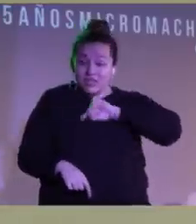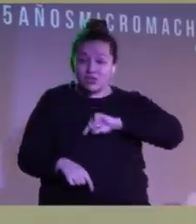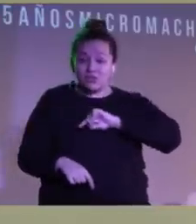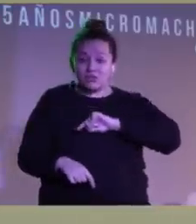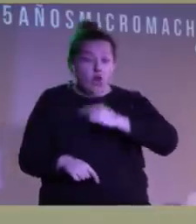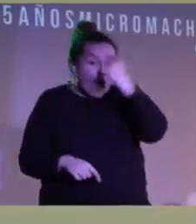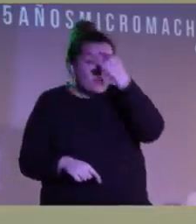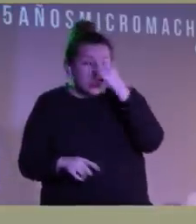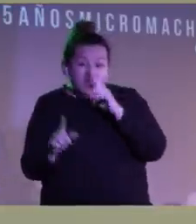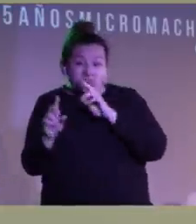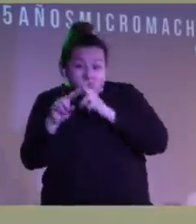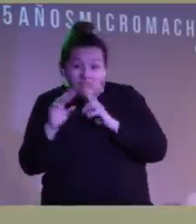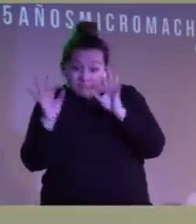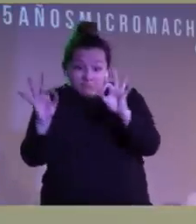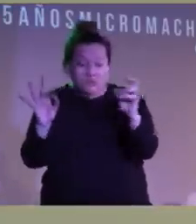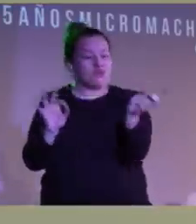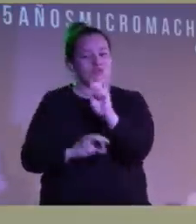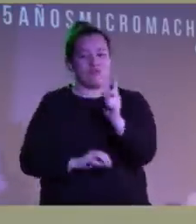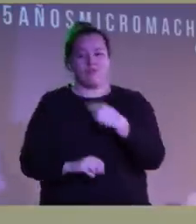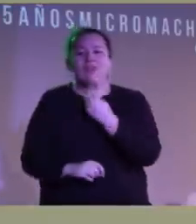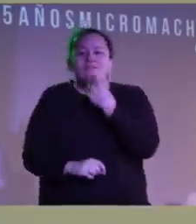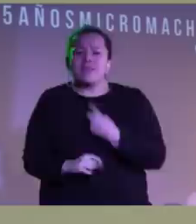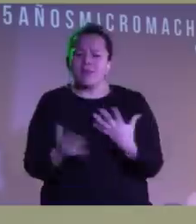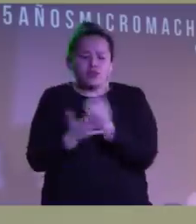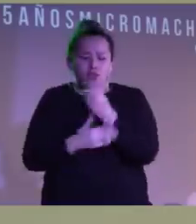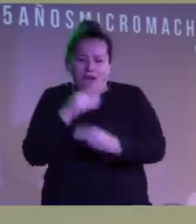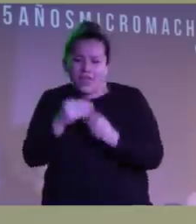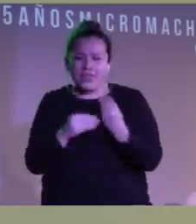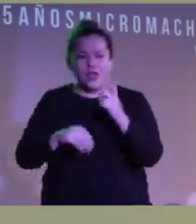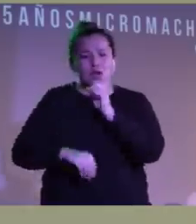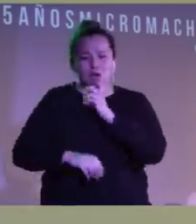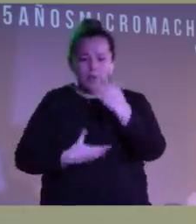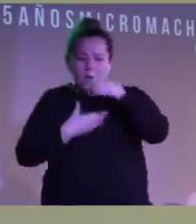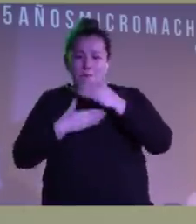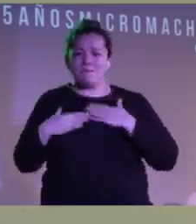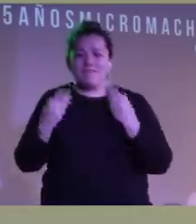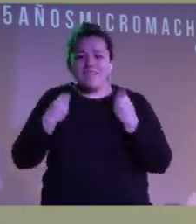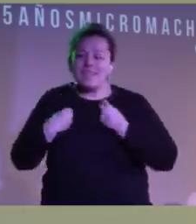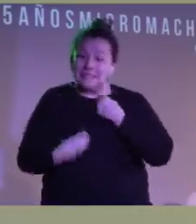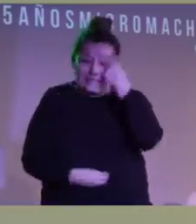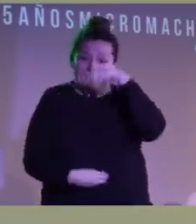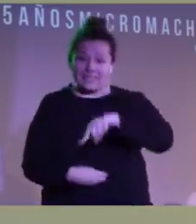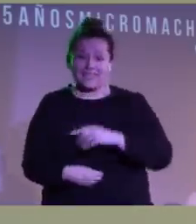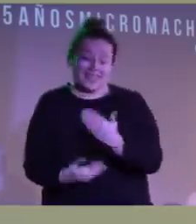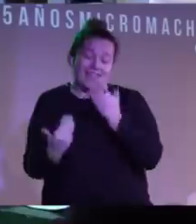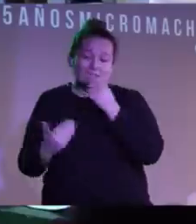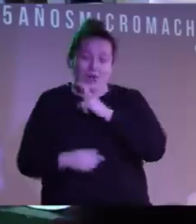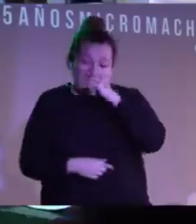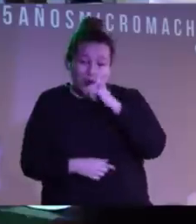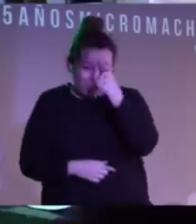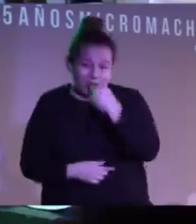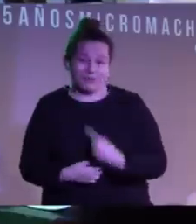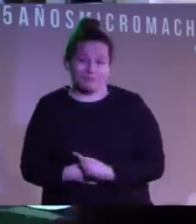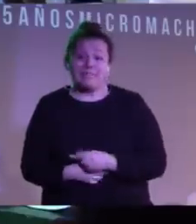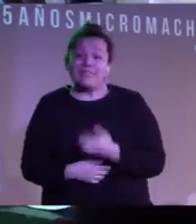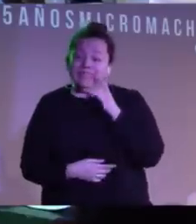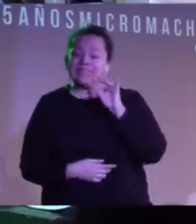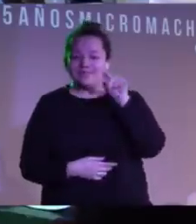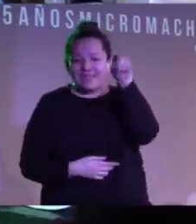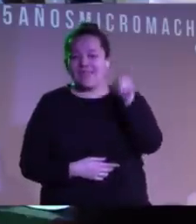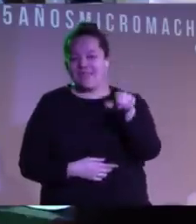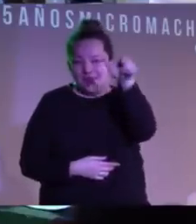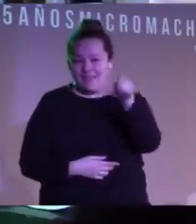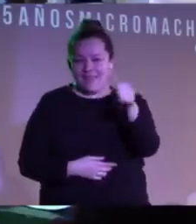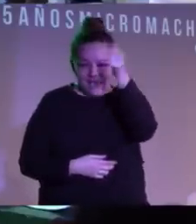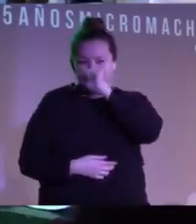No es una obsesión, así que dime qué es lo que tengo que hacer y cómo te puedo tener en mi vida. Y sí, lo sé. Gracias por recordármelo, sí. Es él quien me hace